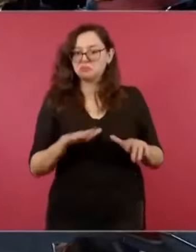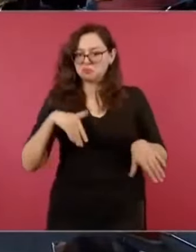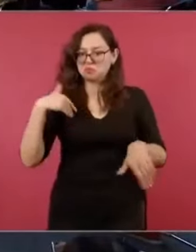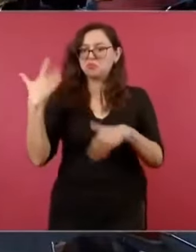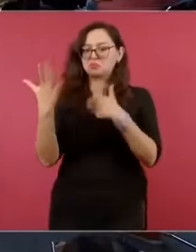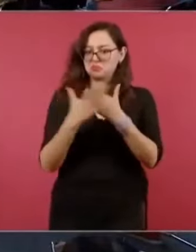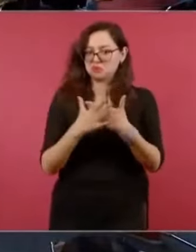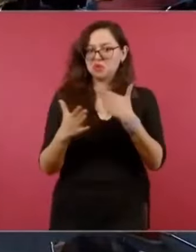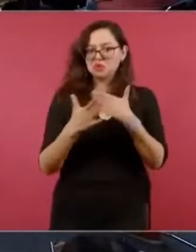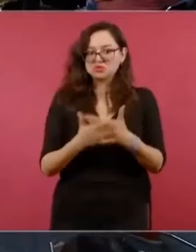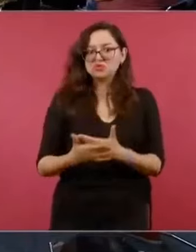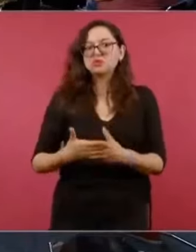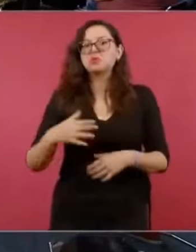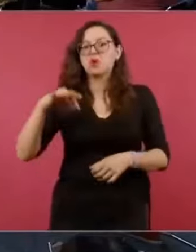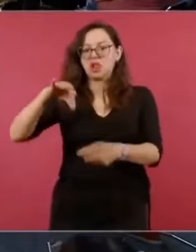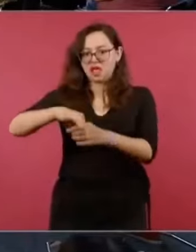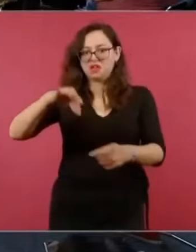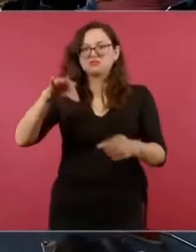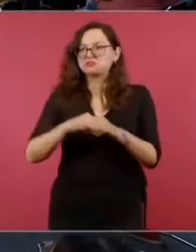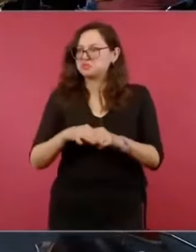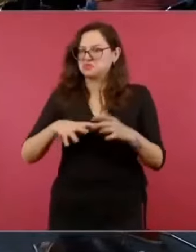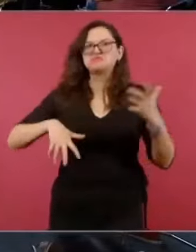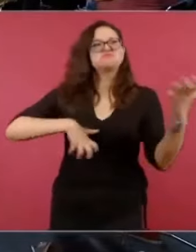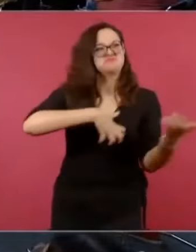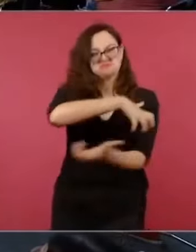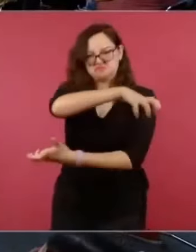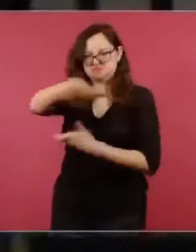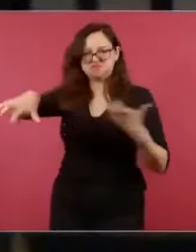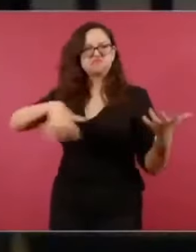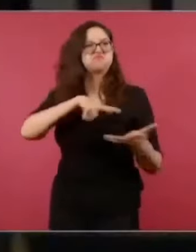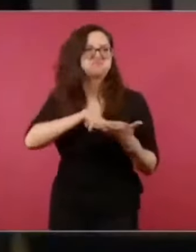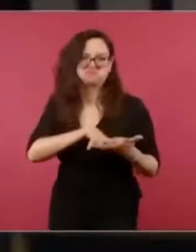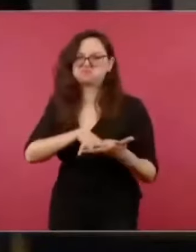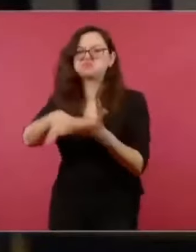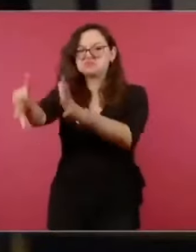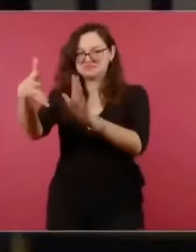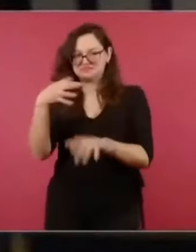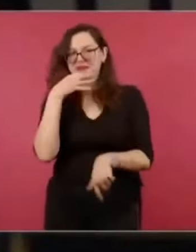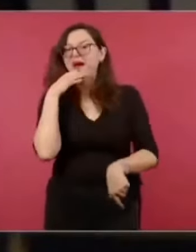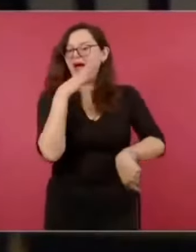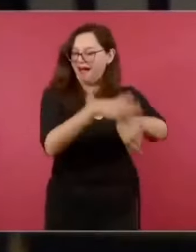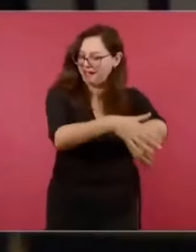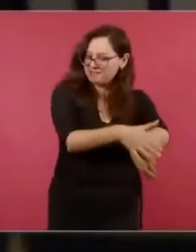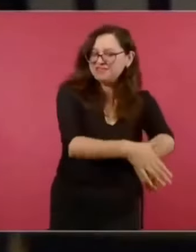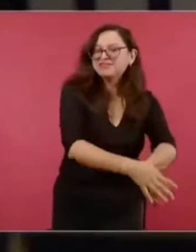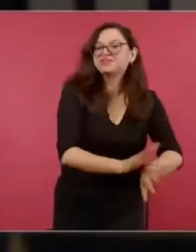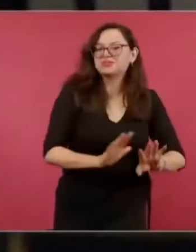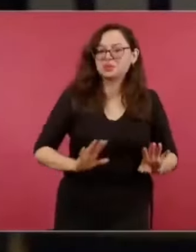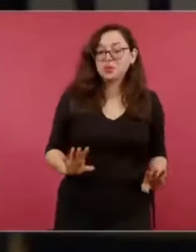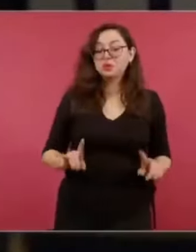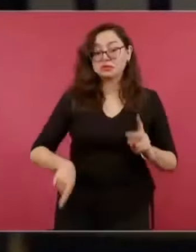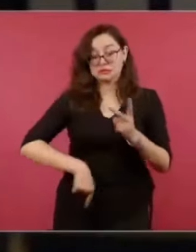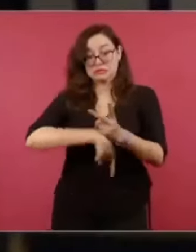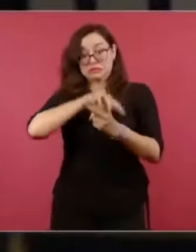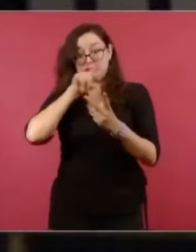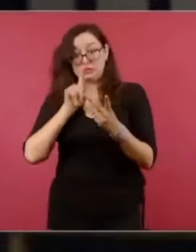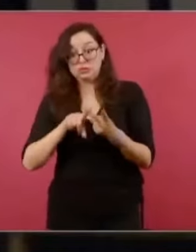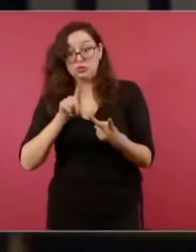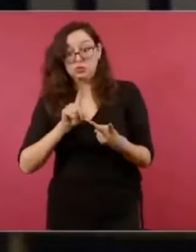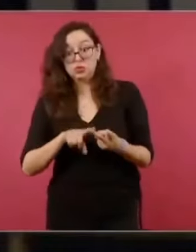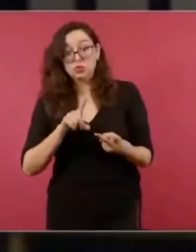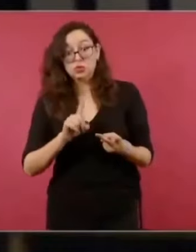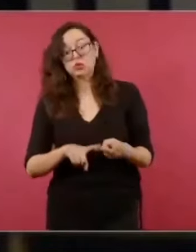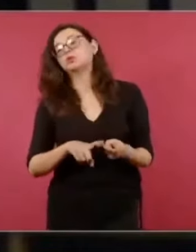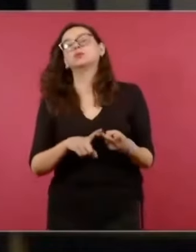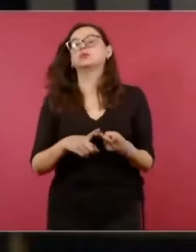pacífica ni democrática en México en 2024, ese es el primer hecho importante. El segundo de ellos es la cena que